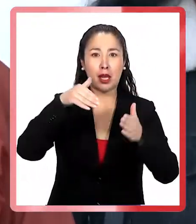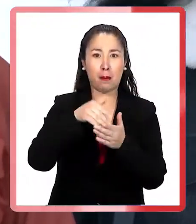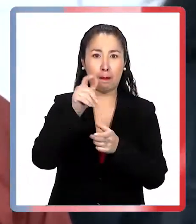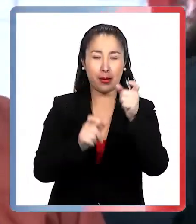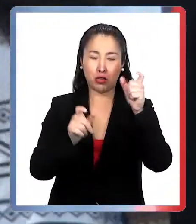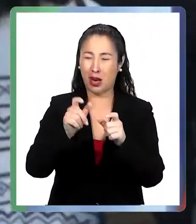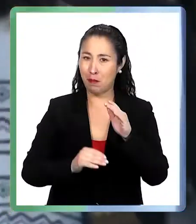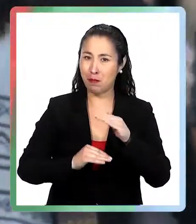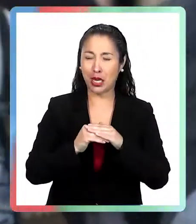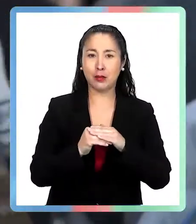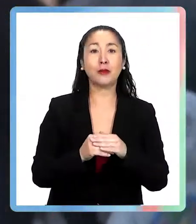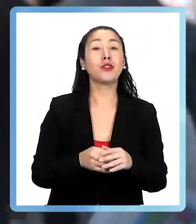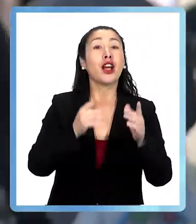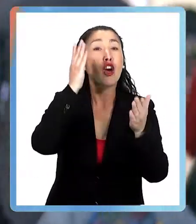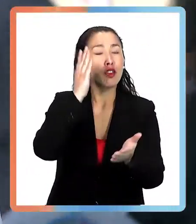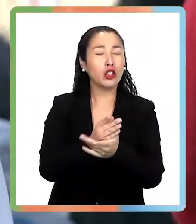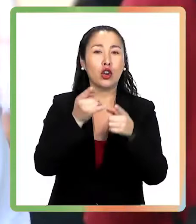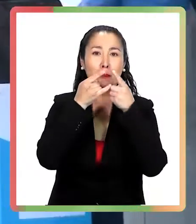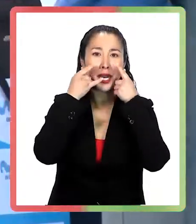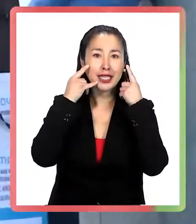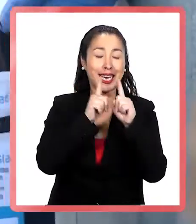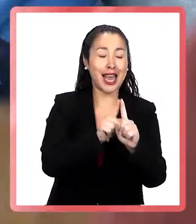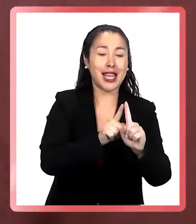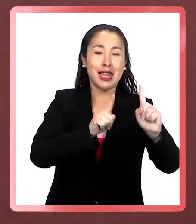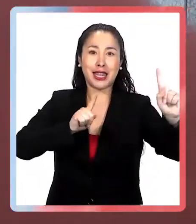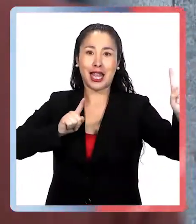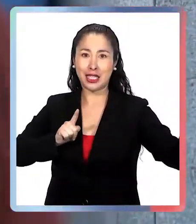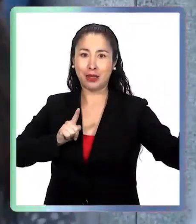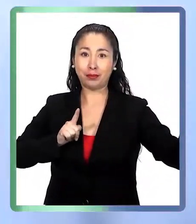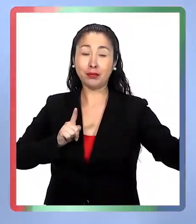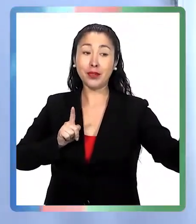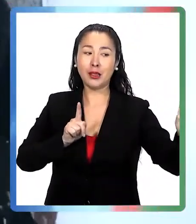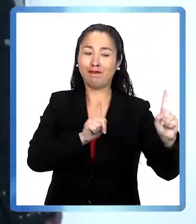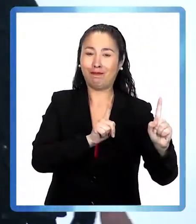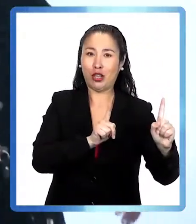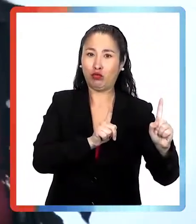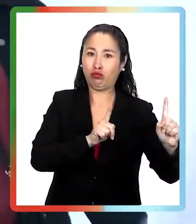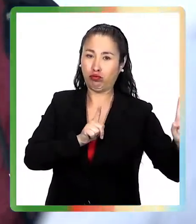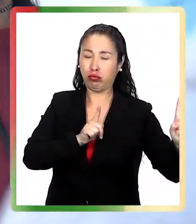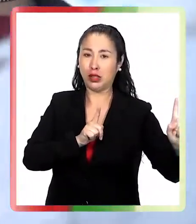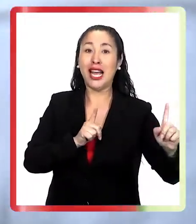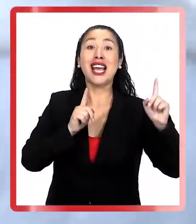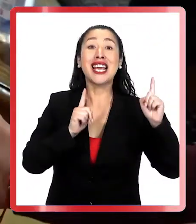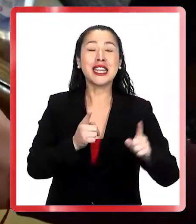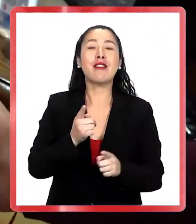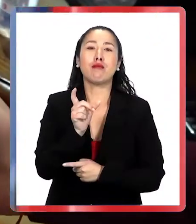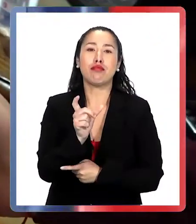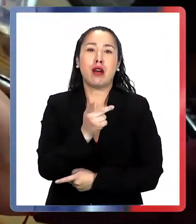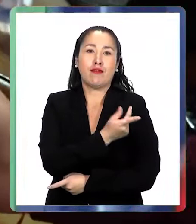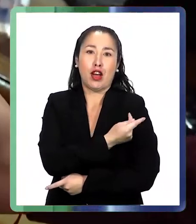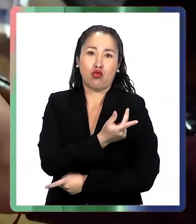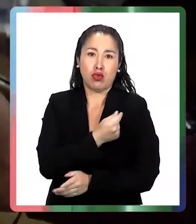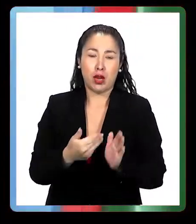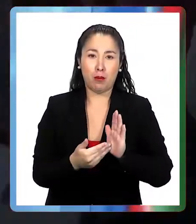personas en lugares abiertos. Será obligatorio usar mascarilla si la distancia con otros es menor a un metro y se exigirá el